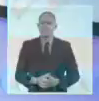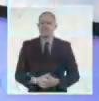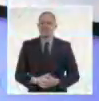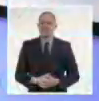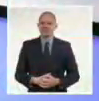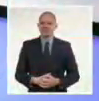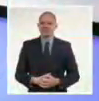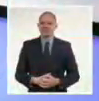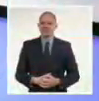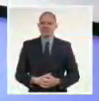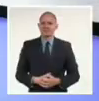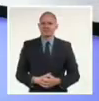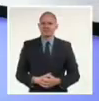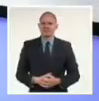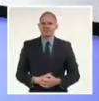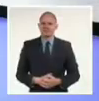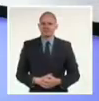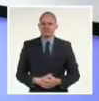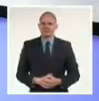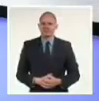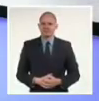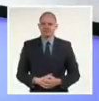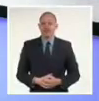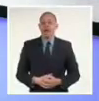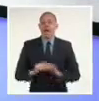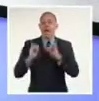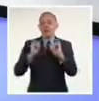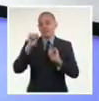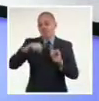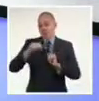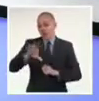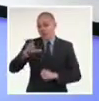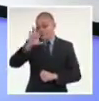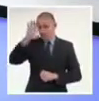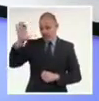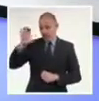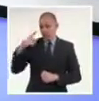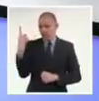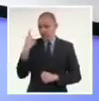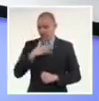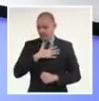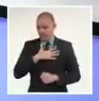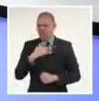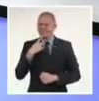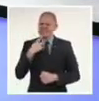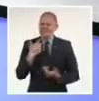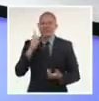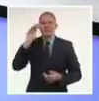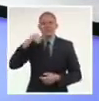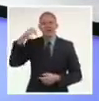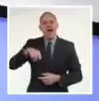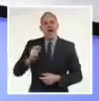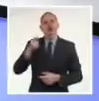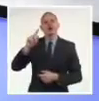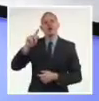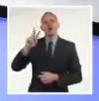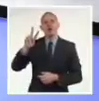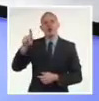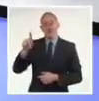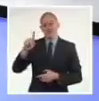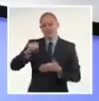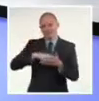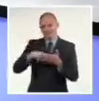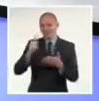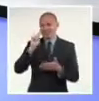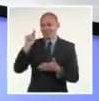Y la superintendencia del Banco Central de Cuba informa que actualmente se desarrolla en Londres un procedimiento judicial ante